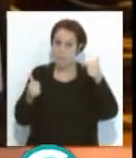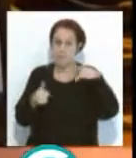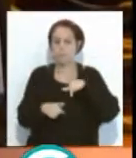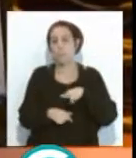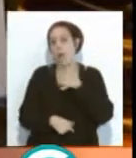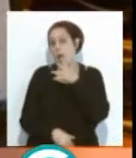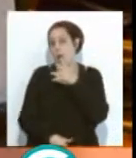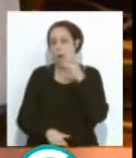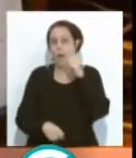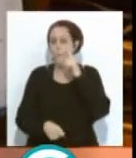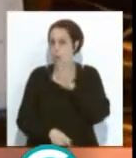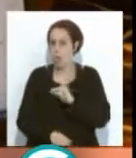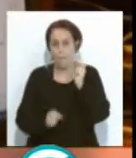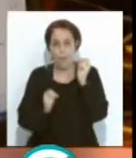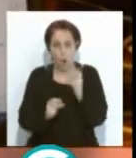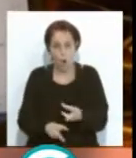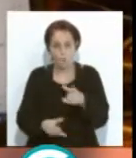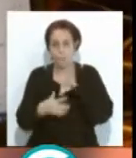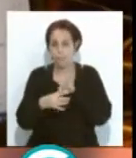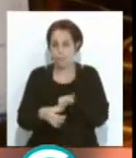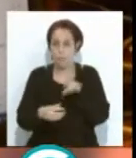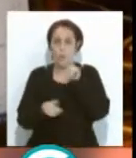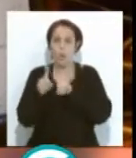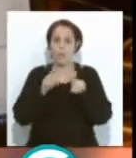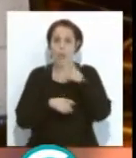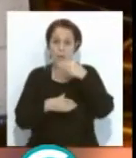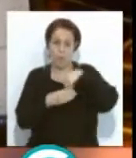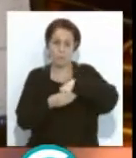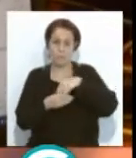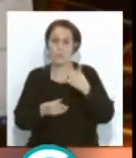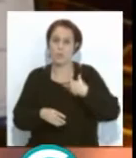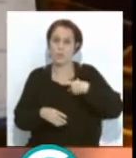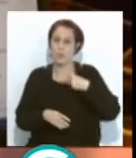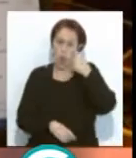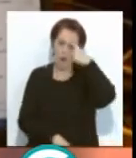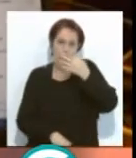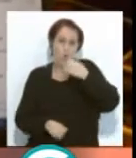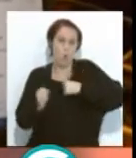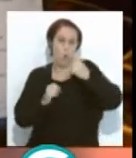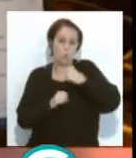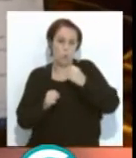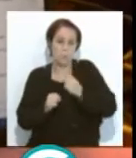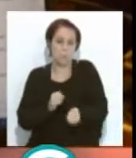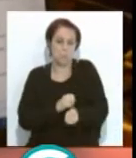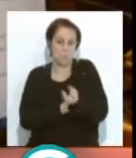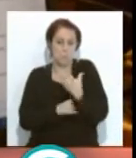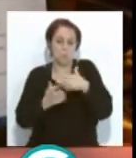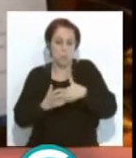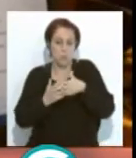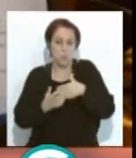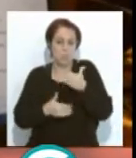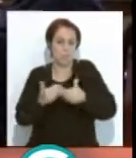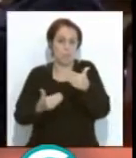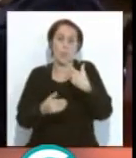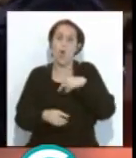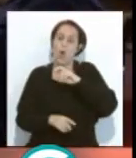más parece que es peor todavía en cuanto a problemas internos. creo que el concurso sale, funciona y sale adelante. Otra cosa son los